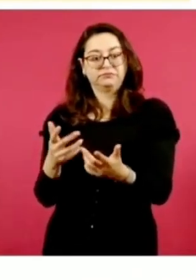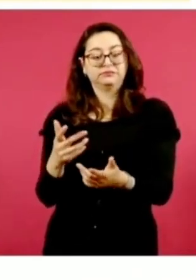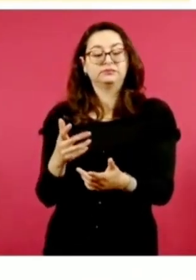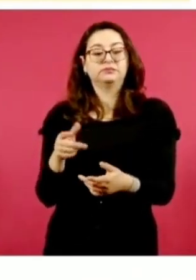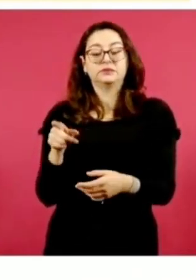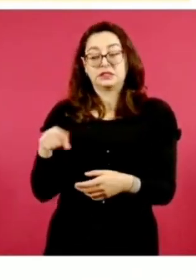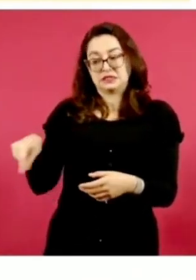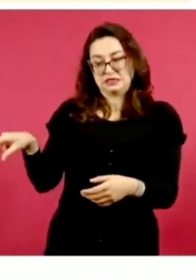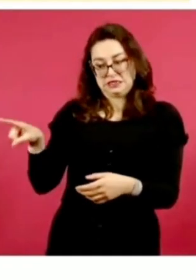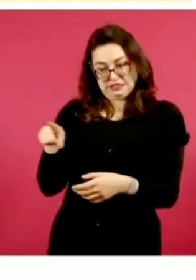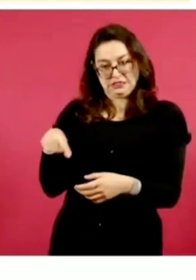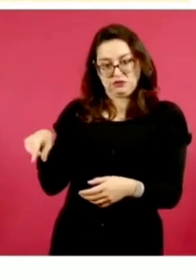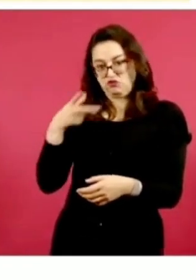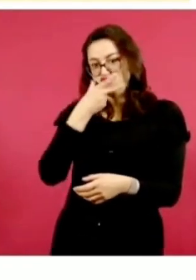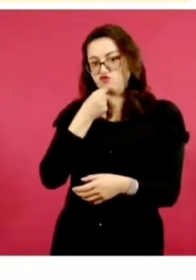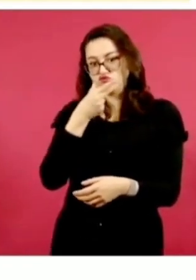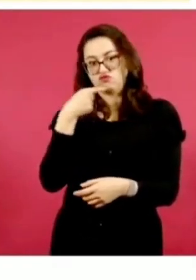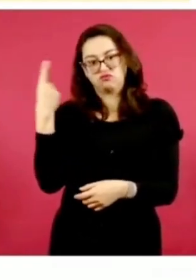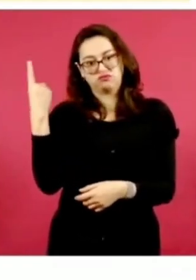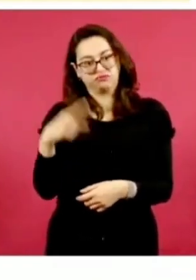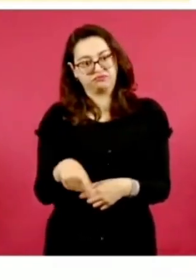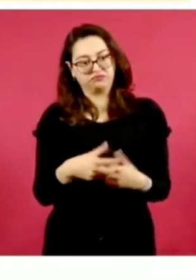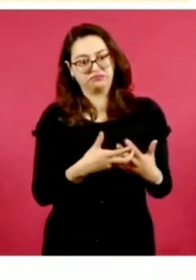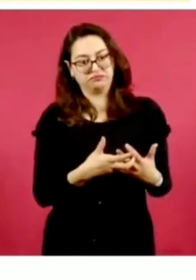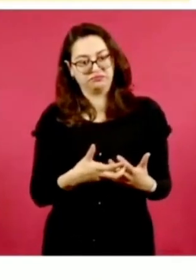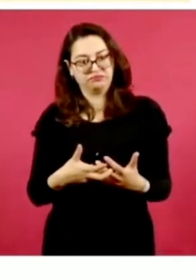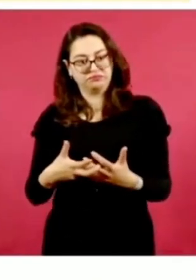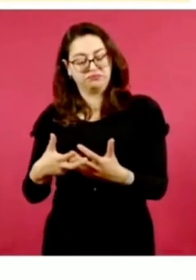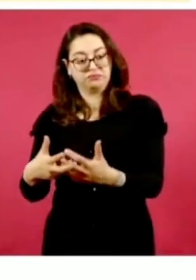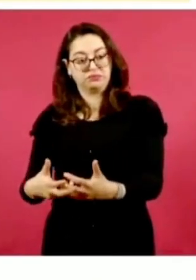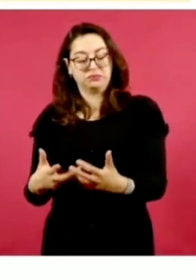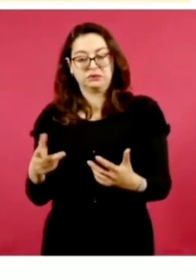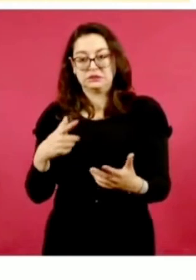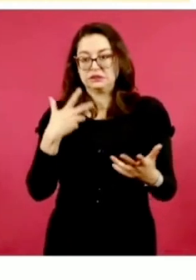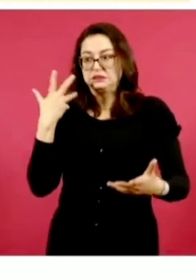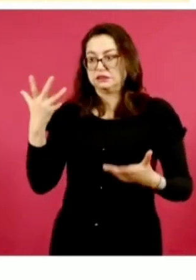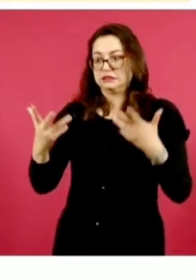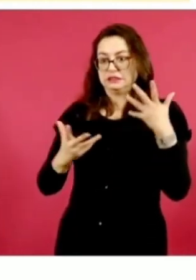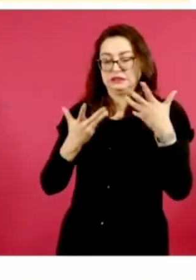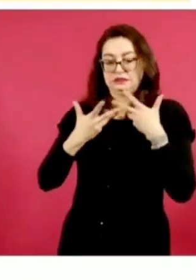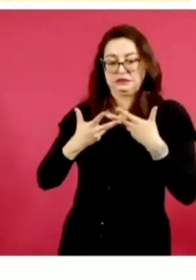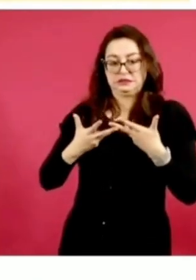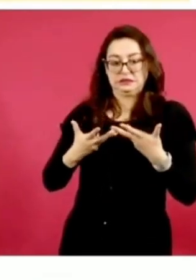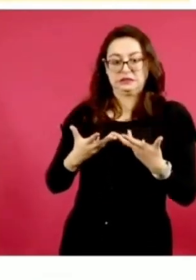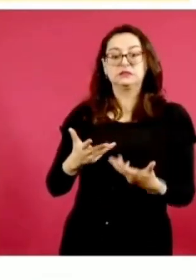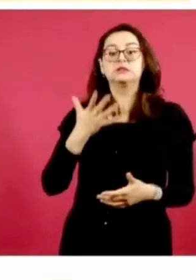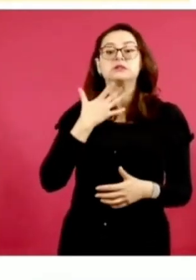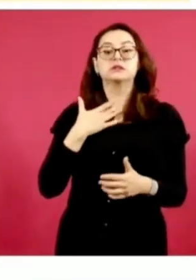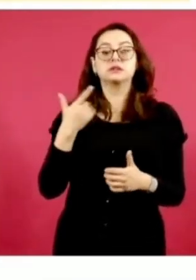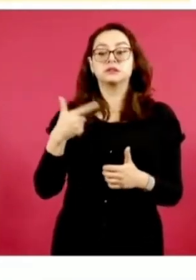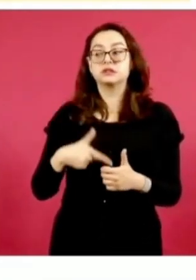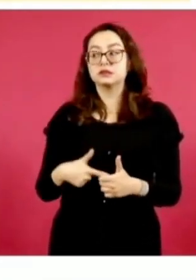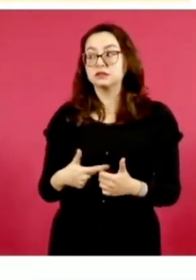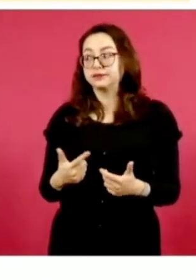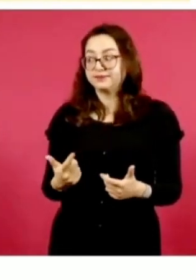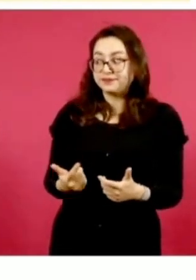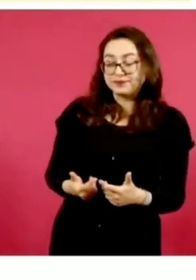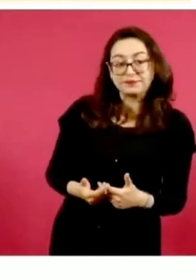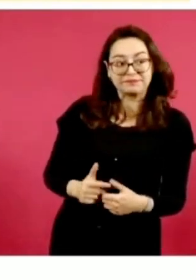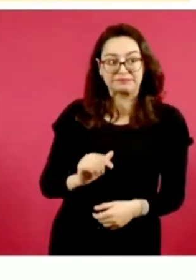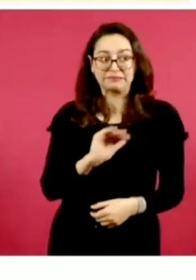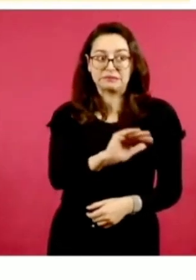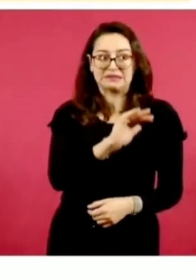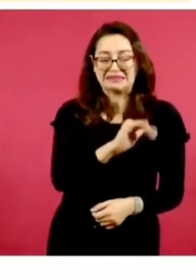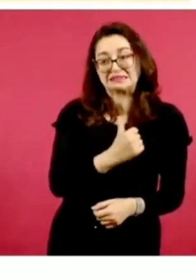las llevaban los hoy vinculados a proceso. Al llegar a la gasolinera, las víctimas pidieron apoyo, ayuda y arribó la Guardia